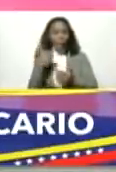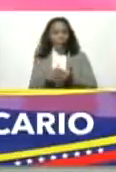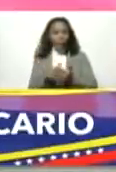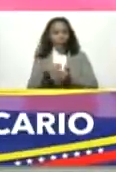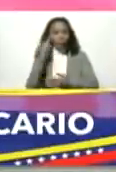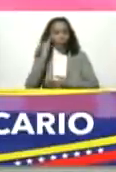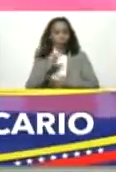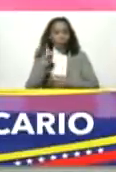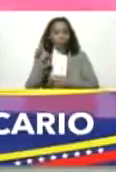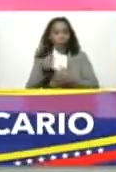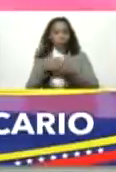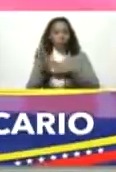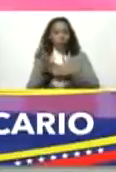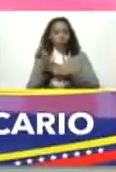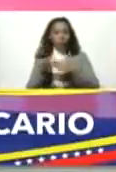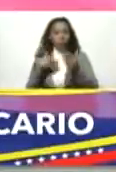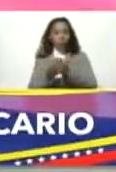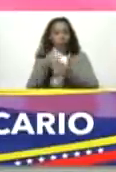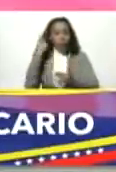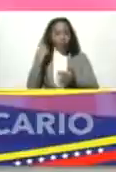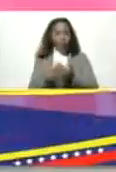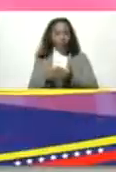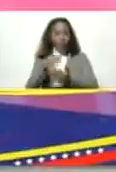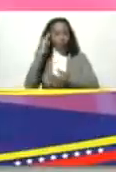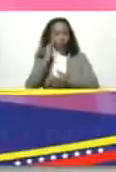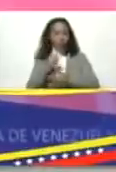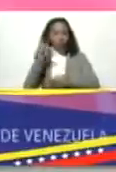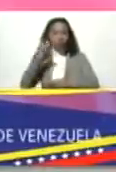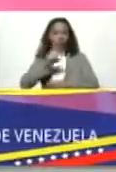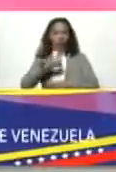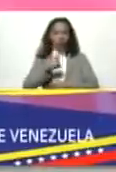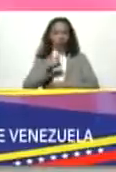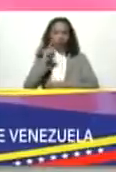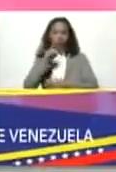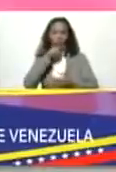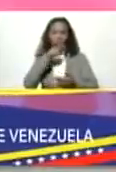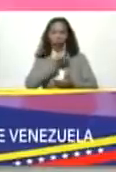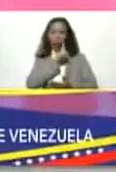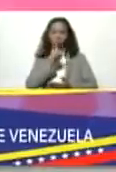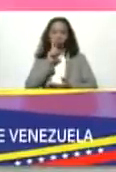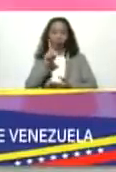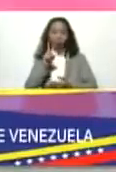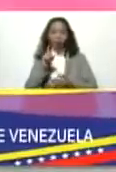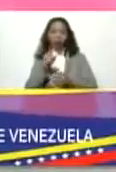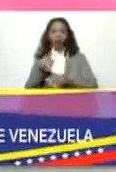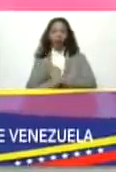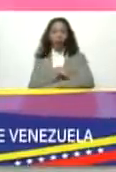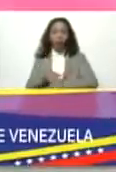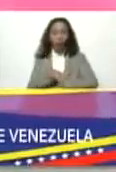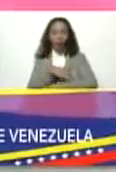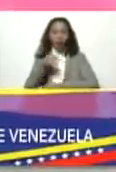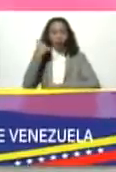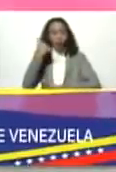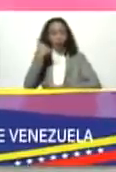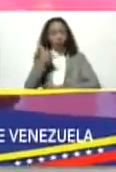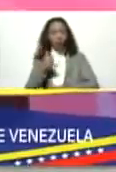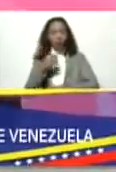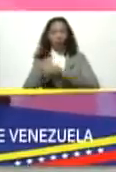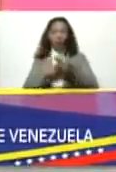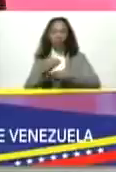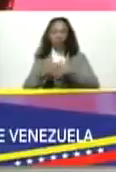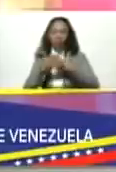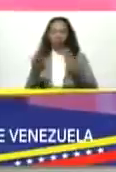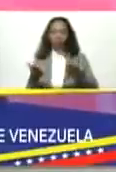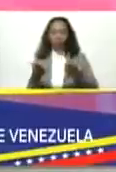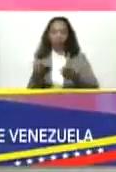decir que ahorita para aperturar una cuenta hasta mil bolívares solamente va a necesitar su nombre, dirección y teléfono. ¿Qué estamos haciendo? Estamos dando una